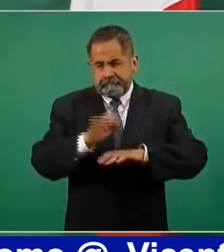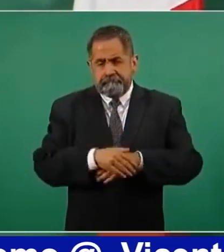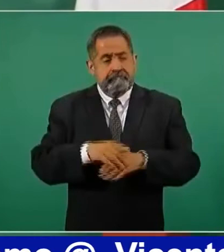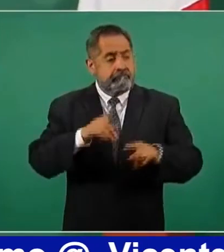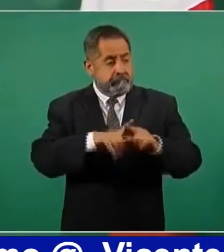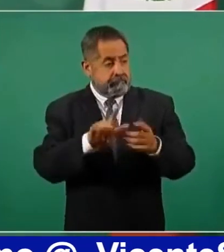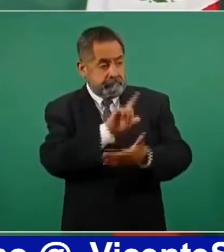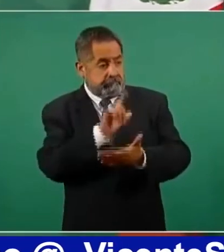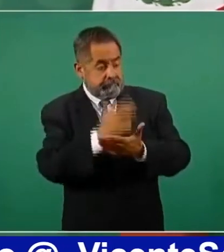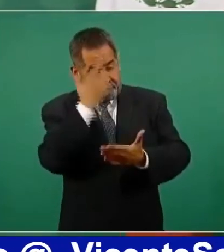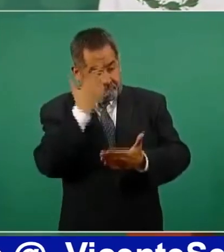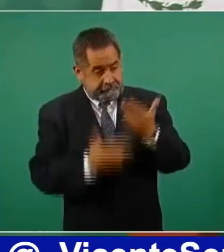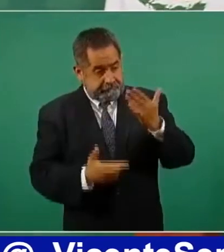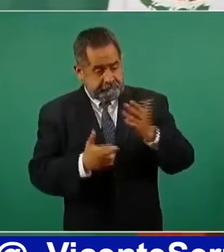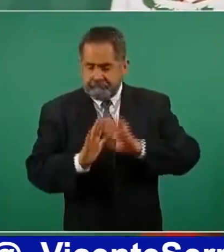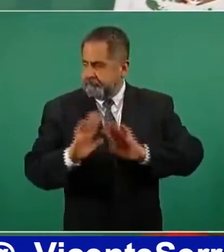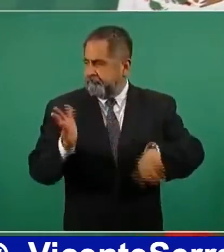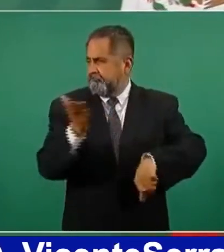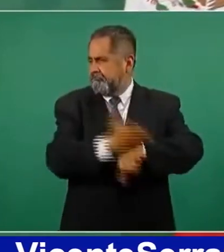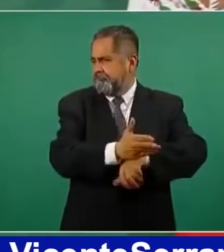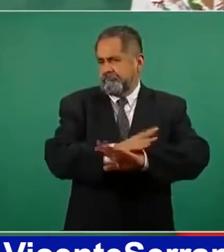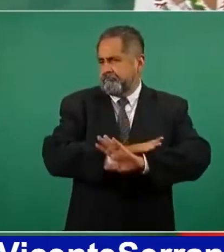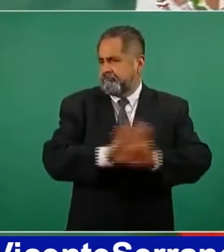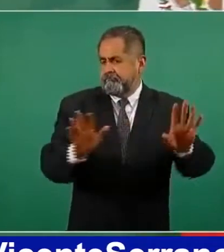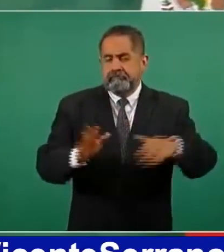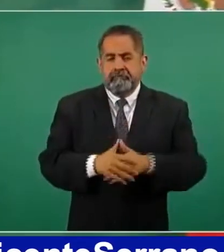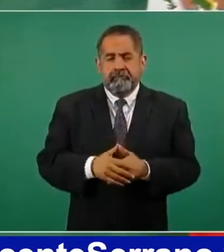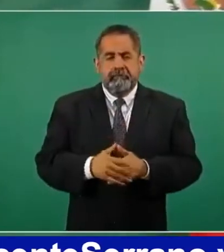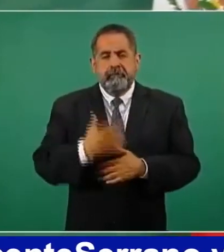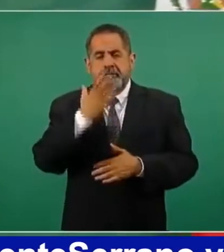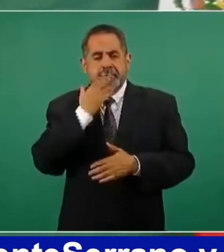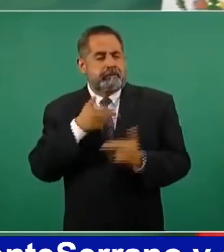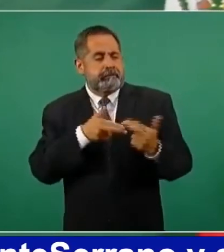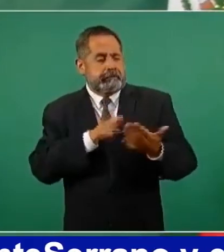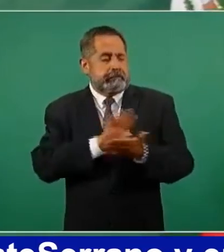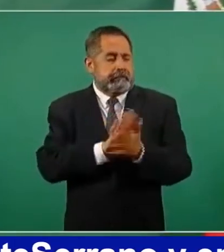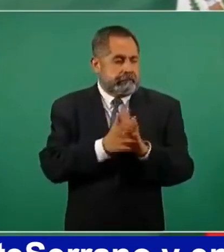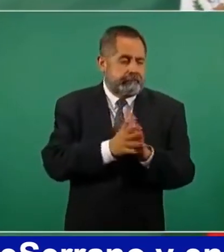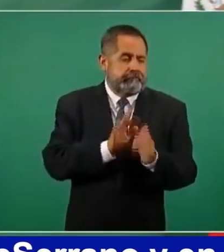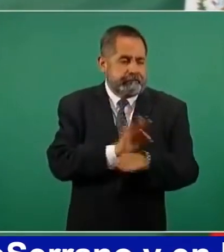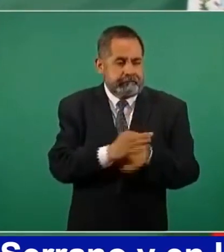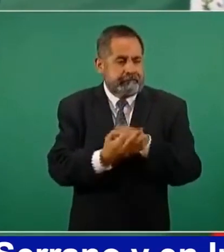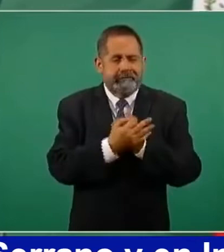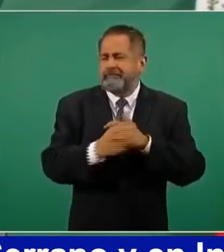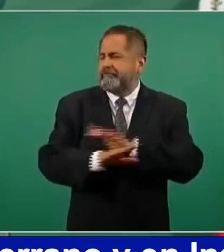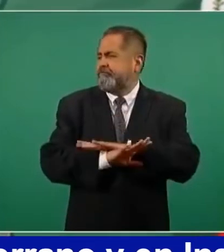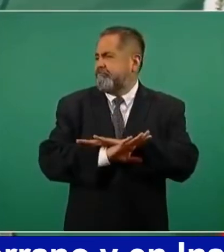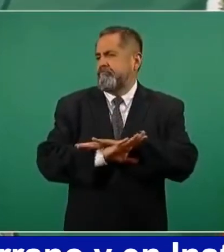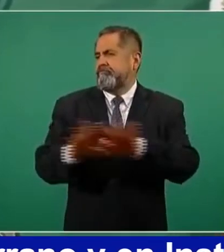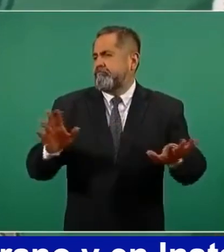comete un delito y no establecemos relaciones de complicidad con nadie.